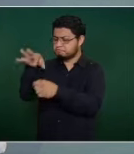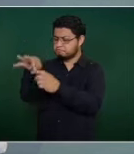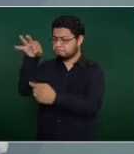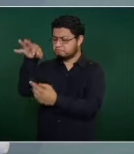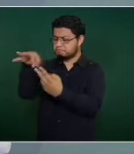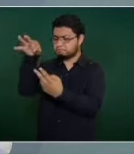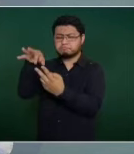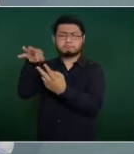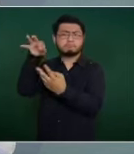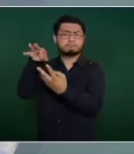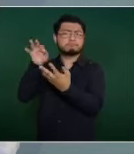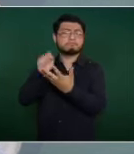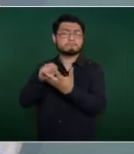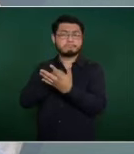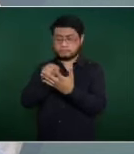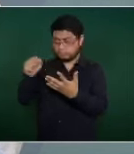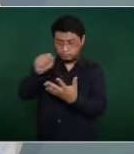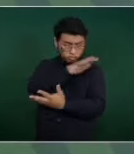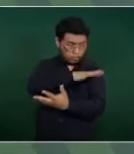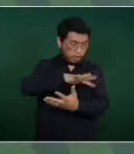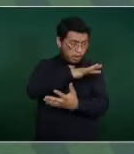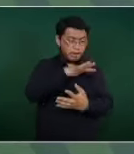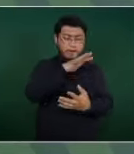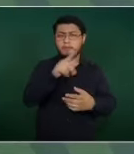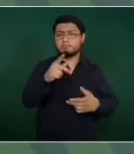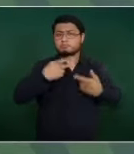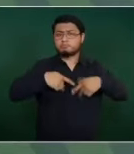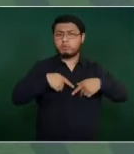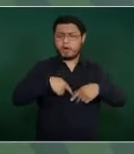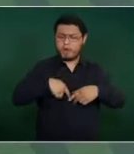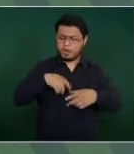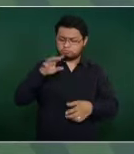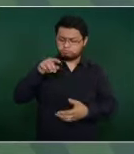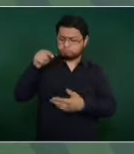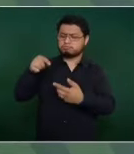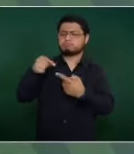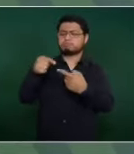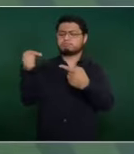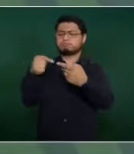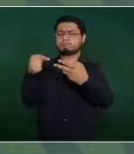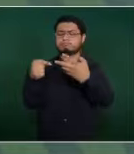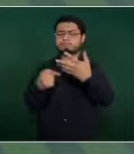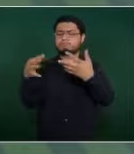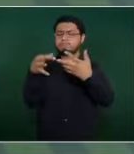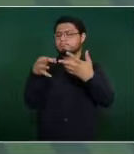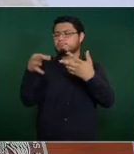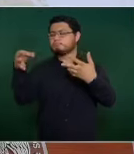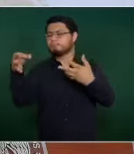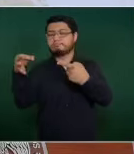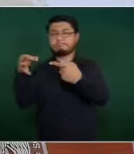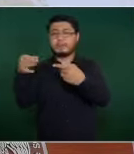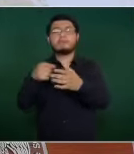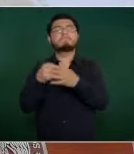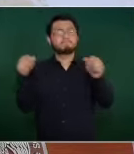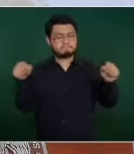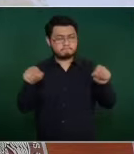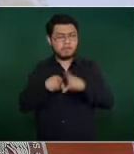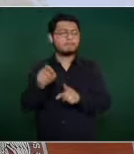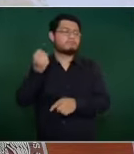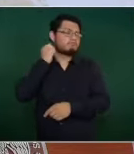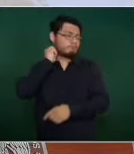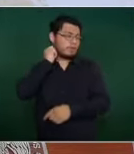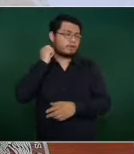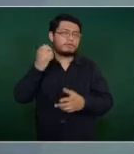el pueblo de manera directa. Lo mismo en el caso de los senadores. Y